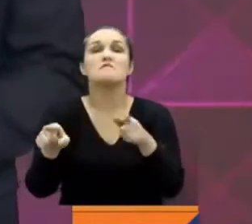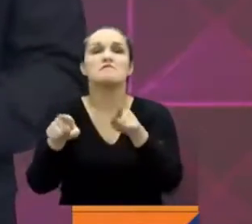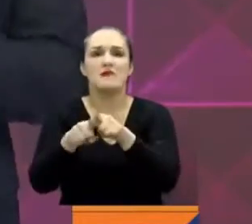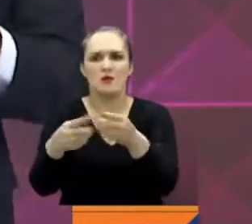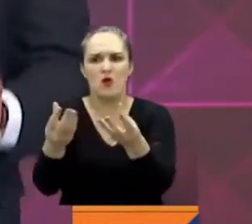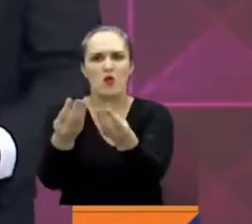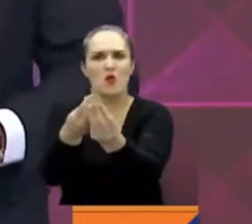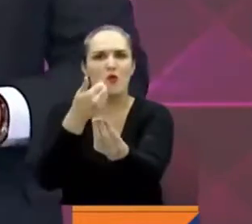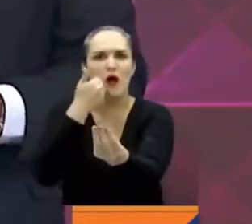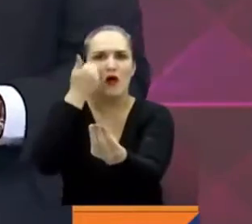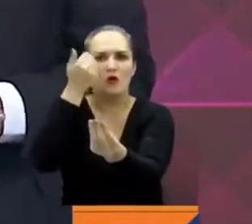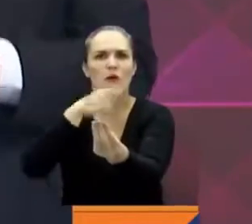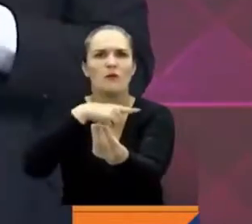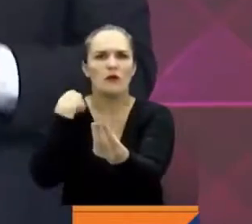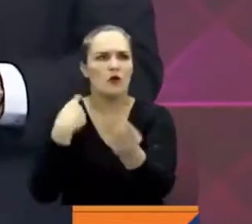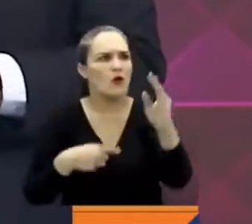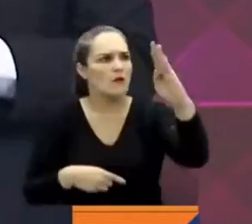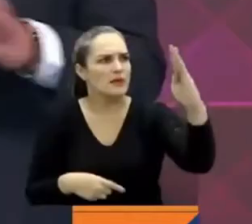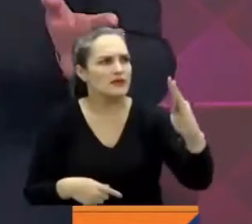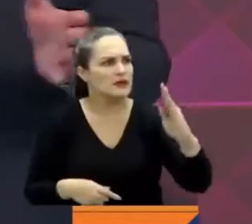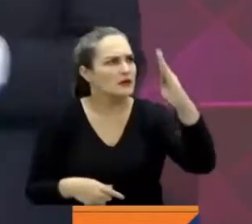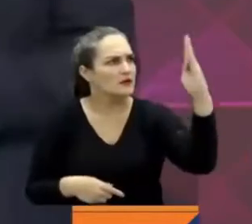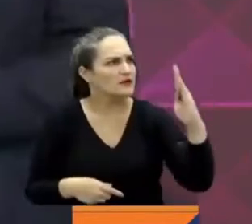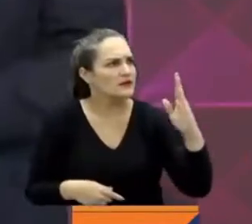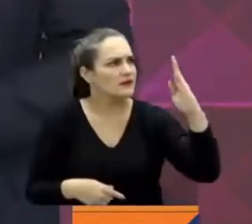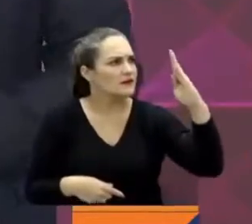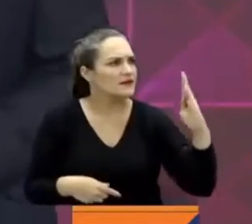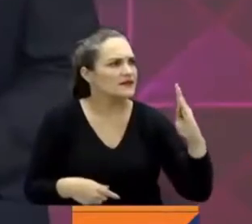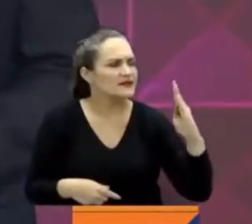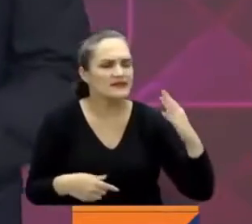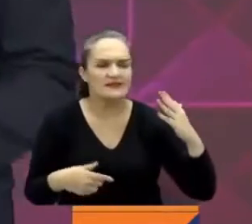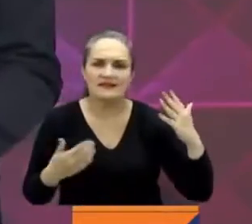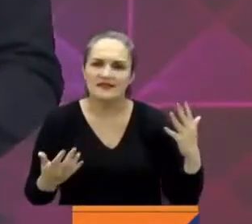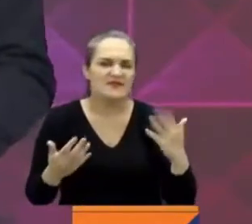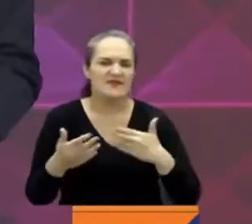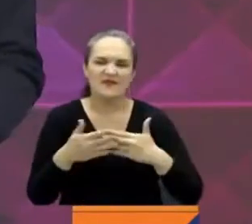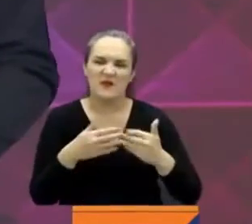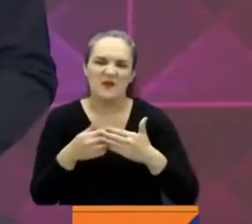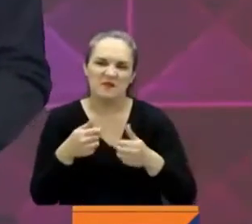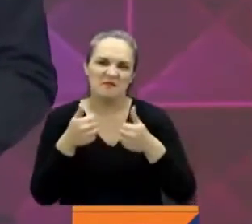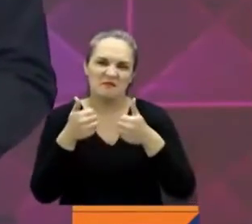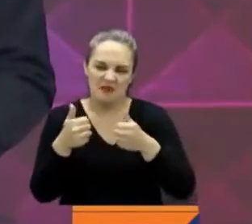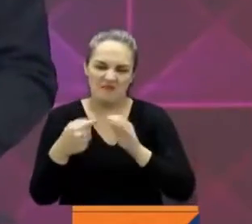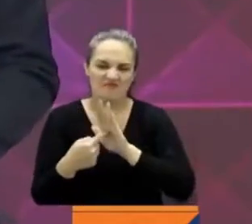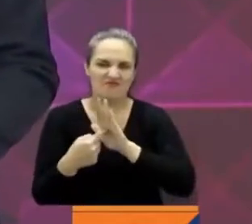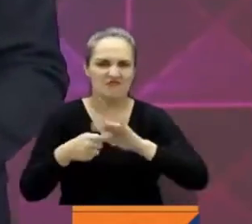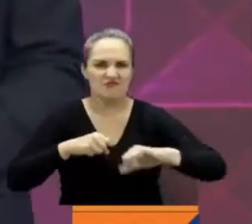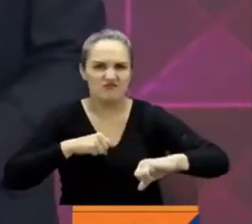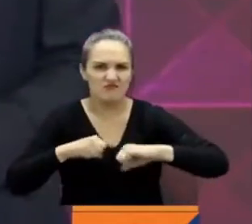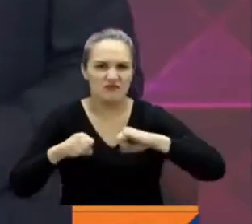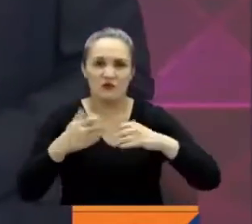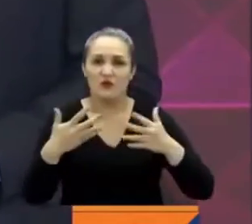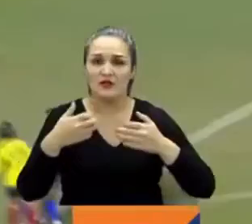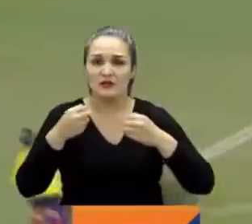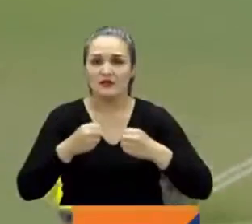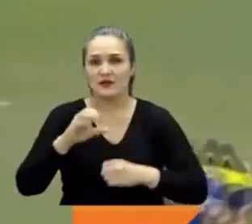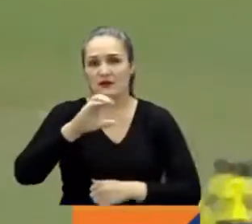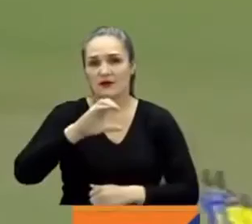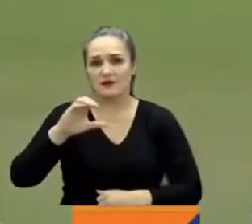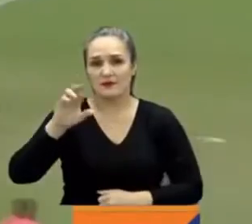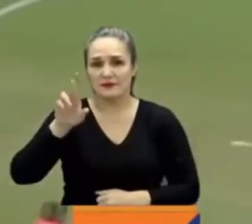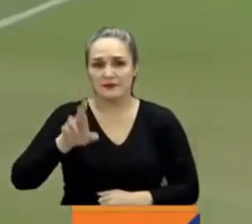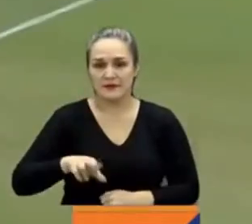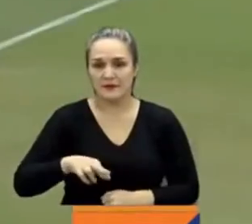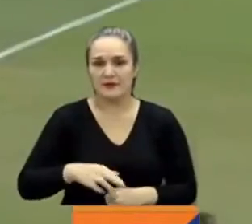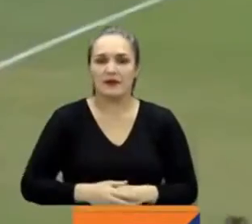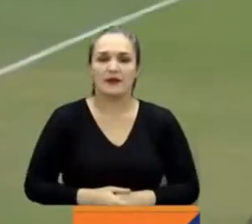con la de mayores en la Copa América. Igual, de todas maneras, fue una gran presentación del combinado nacional en Costa Rica. Una vez